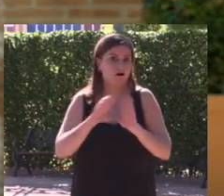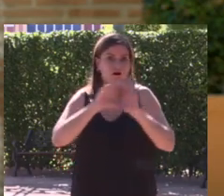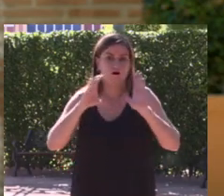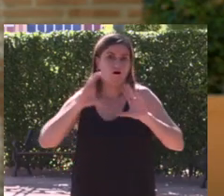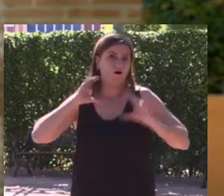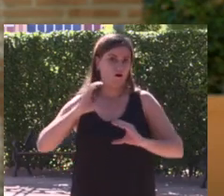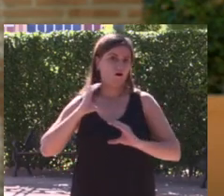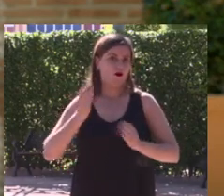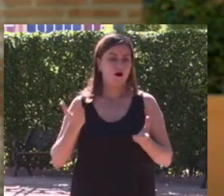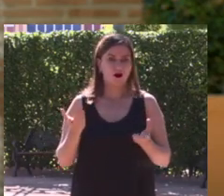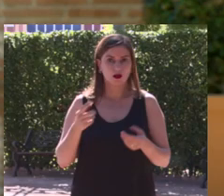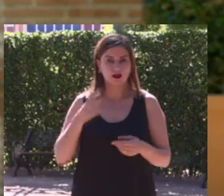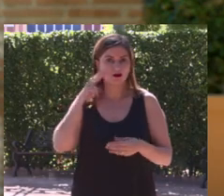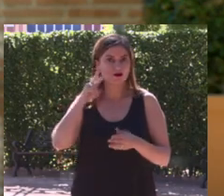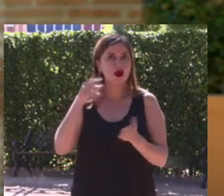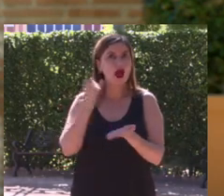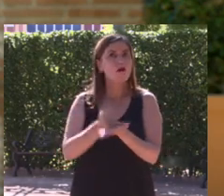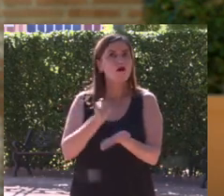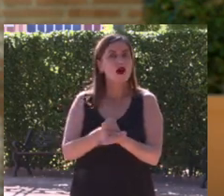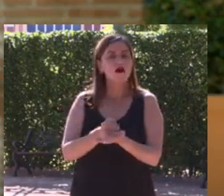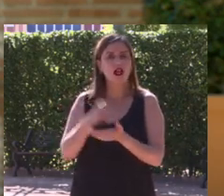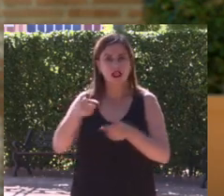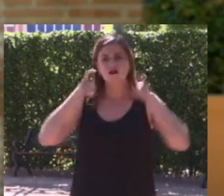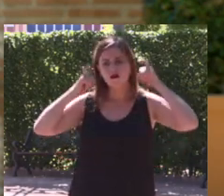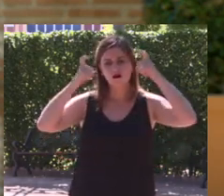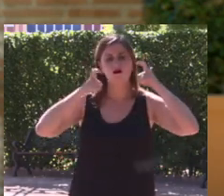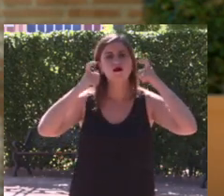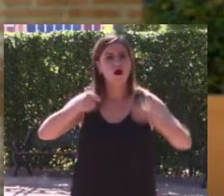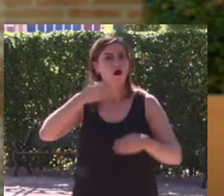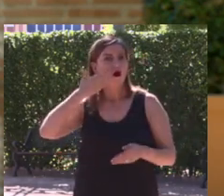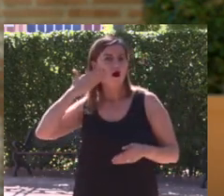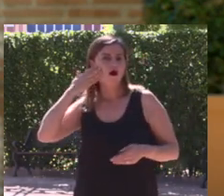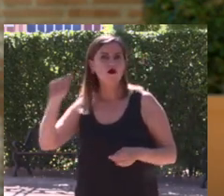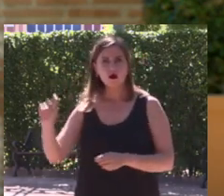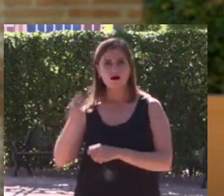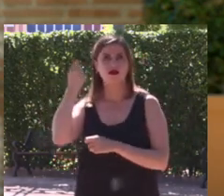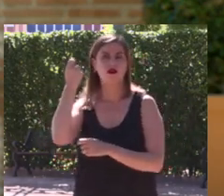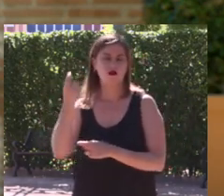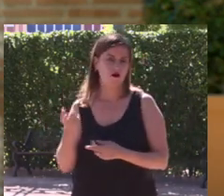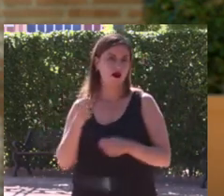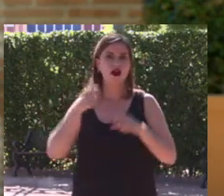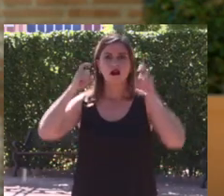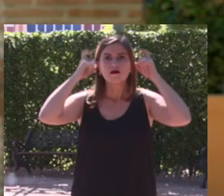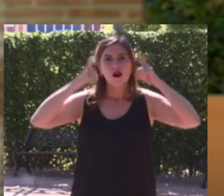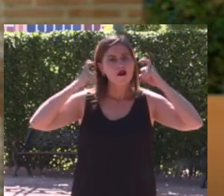intenso, que demuestra, bueno, pues su fortaleza, su tesón, su constancia y su capacidad de trabajo.